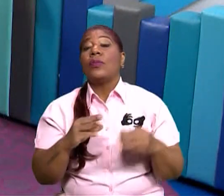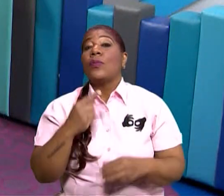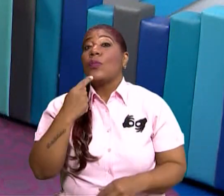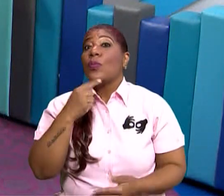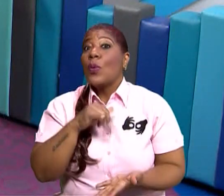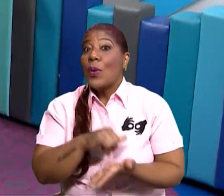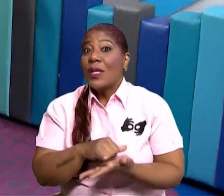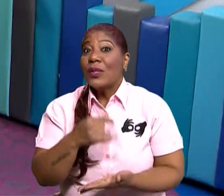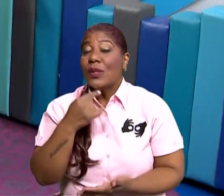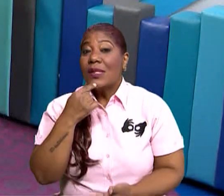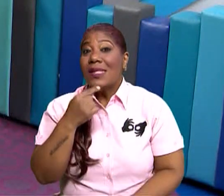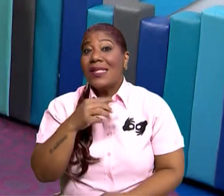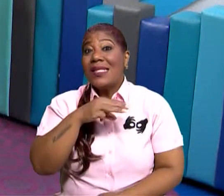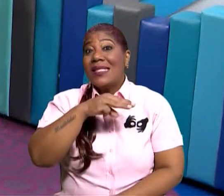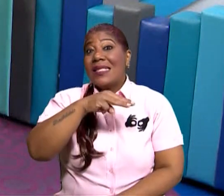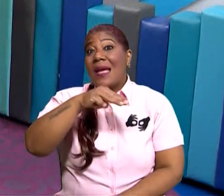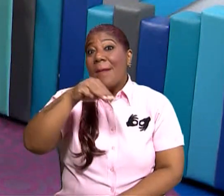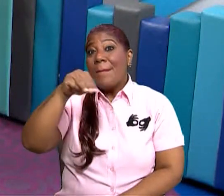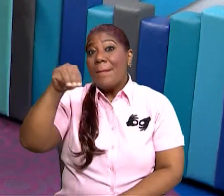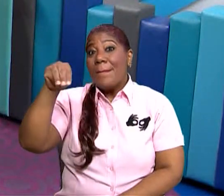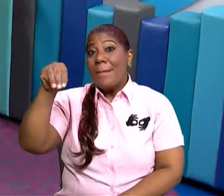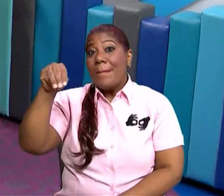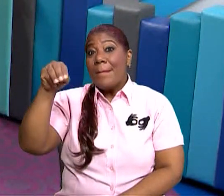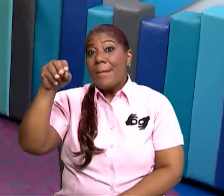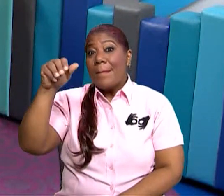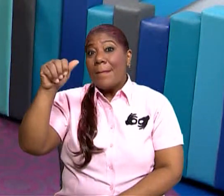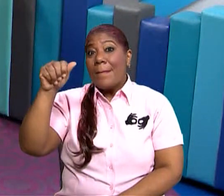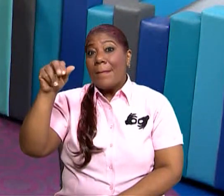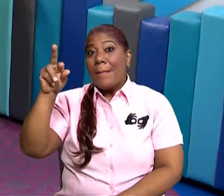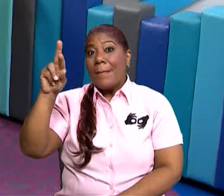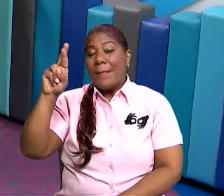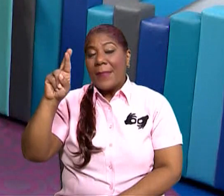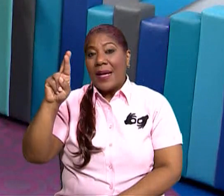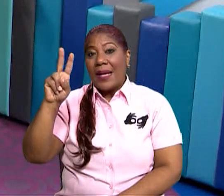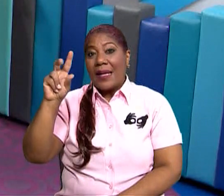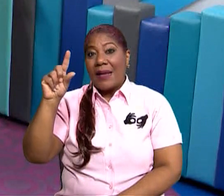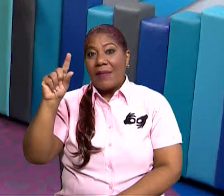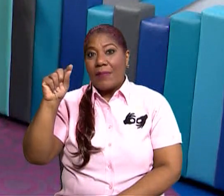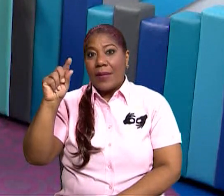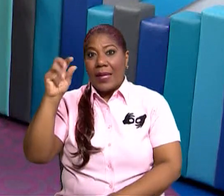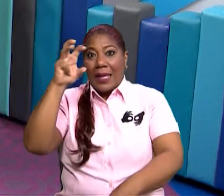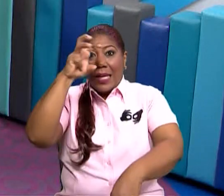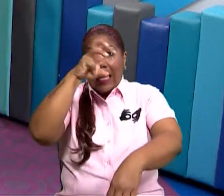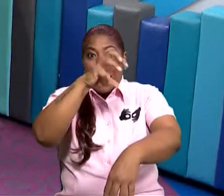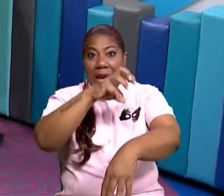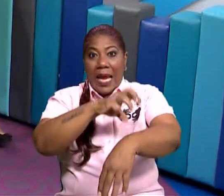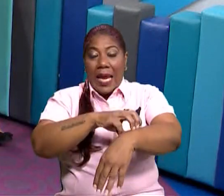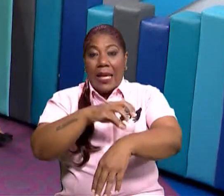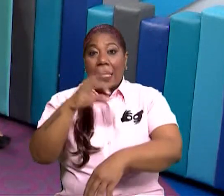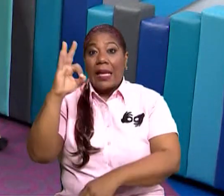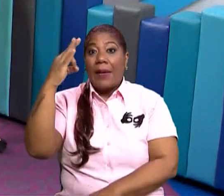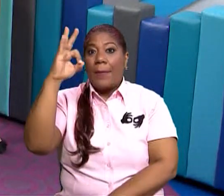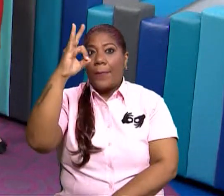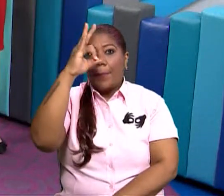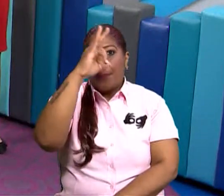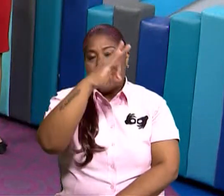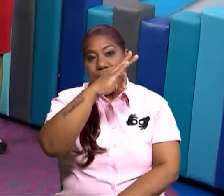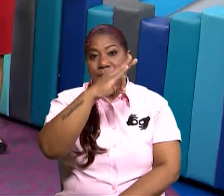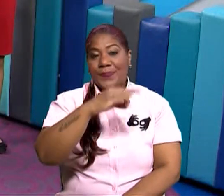donde nosotros podemos encontrar estos tipos de animales. Así es. Estos tipos de seres vivos. Recuerden, ese es el estrato